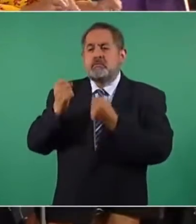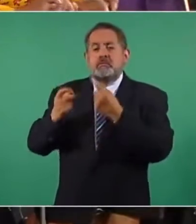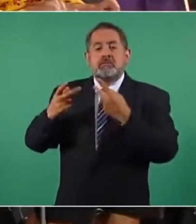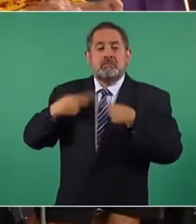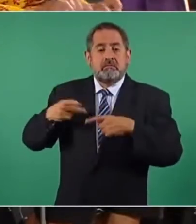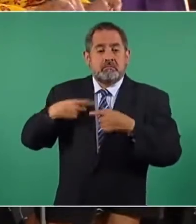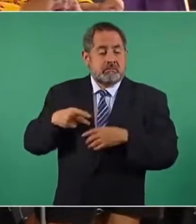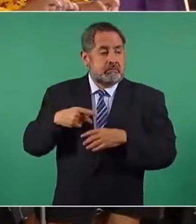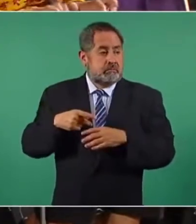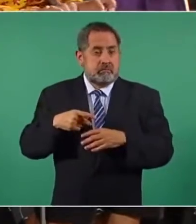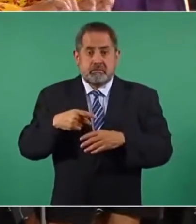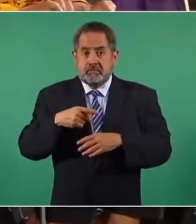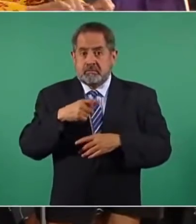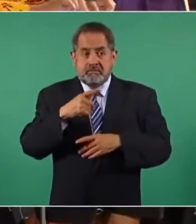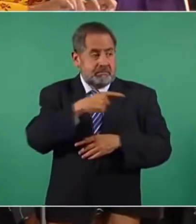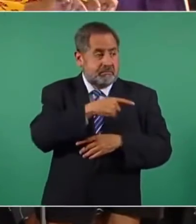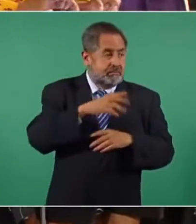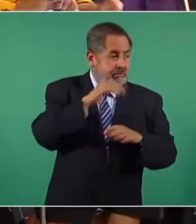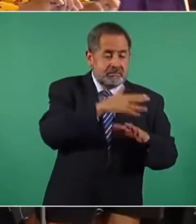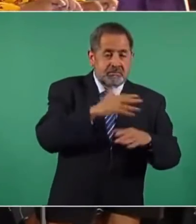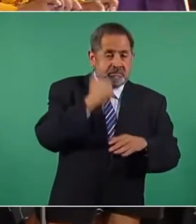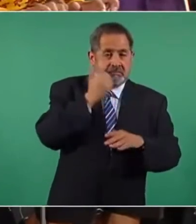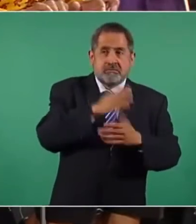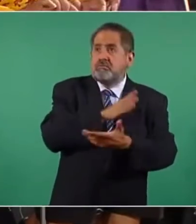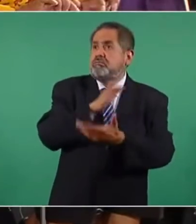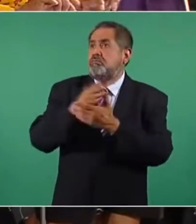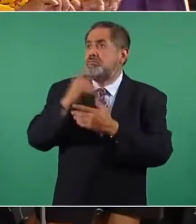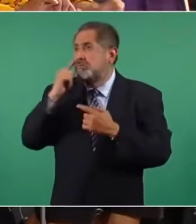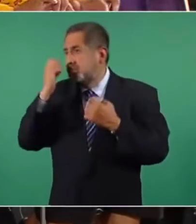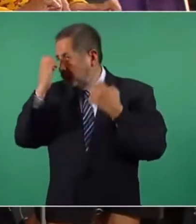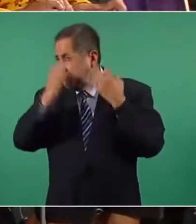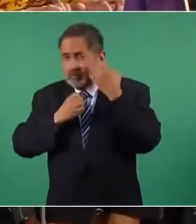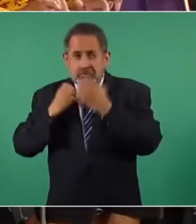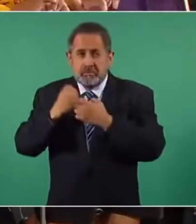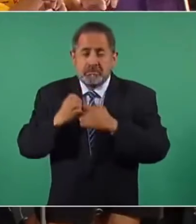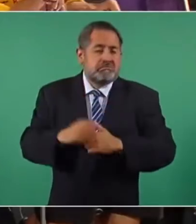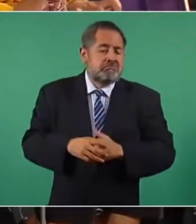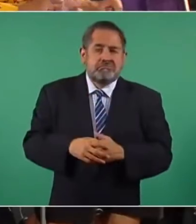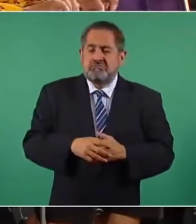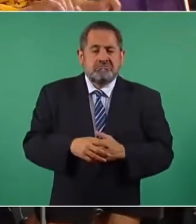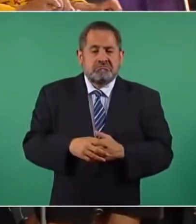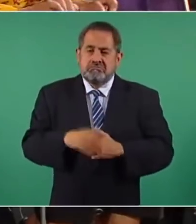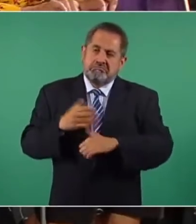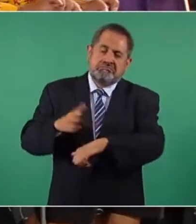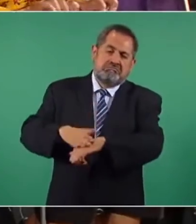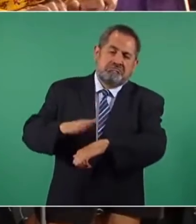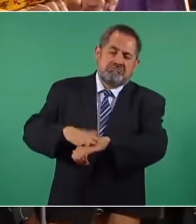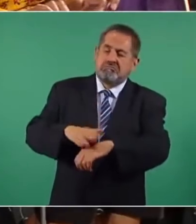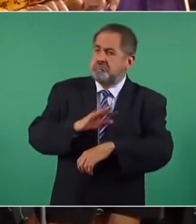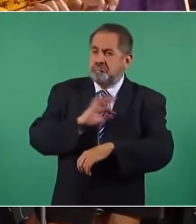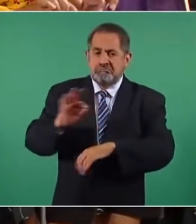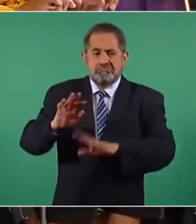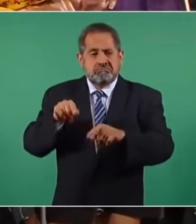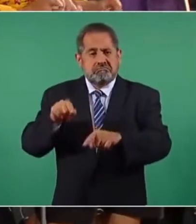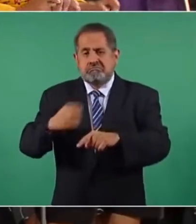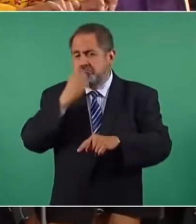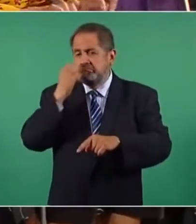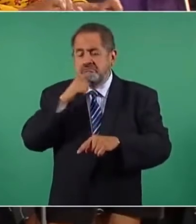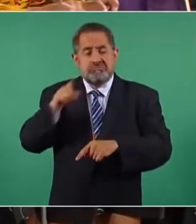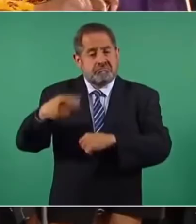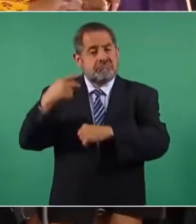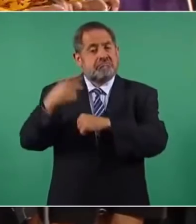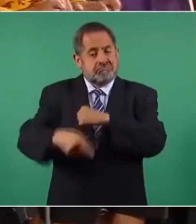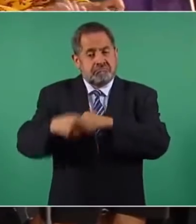extraordinarias a la Secretaría de Salud fue a dar una inspección y hacen saber que esta escuela está en un